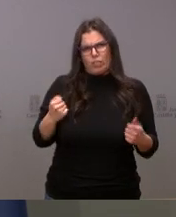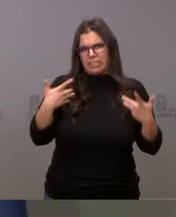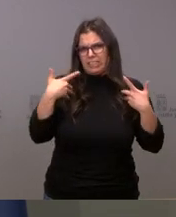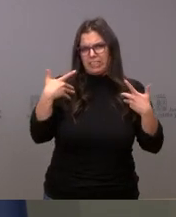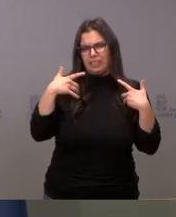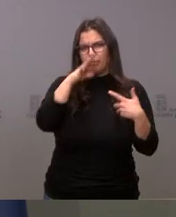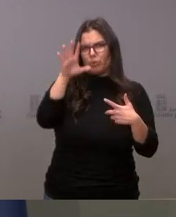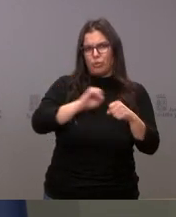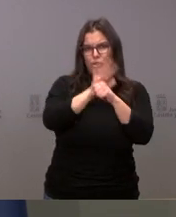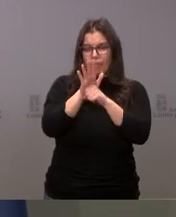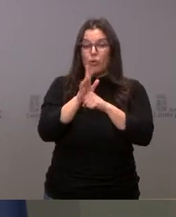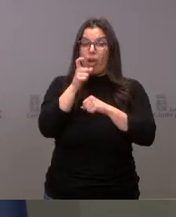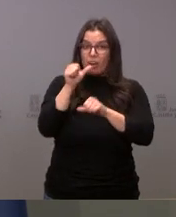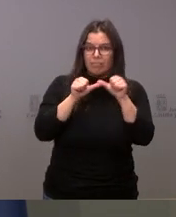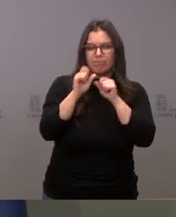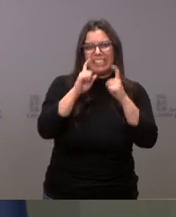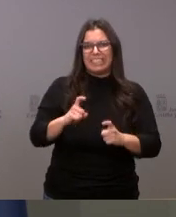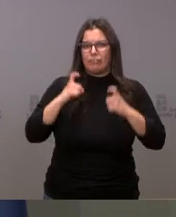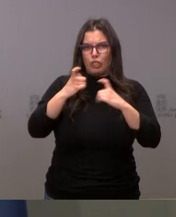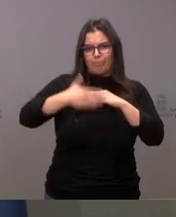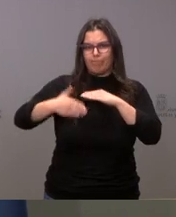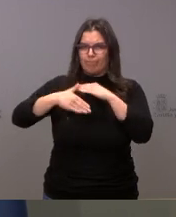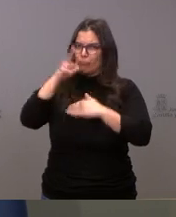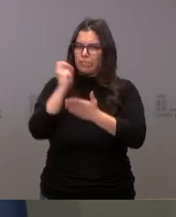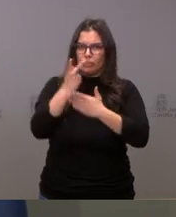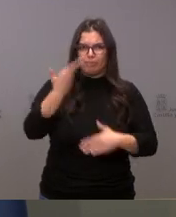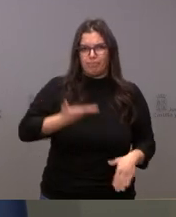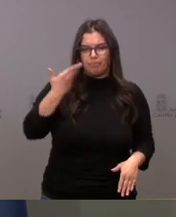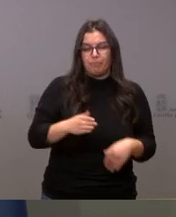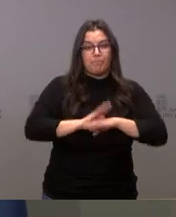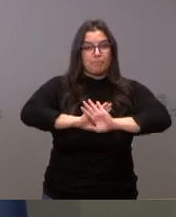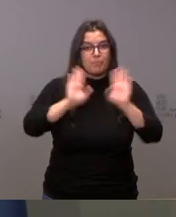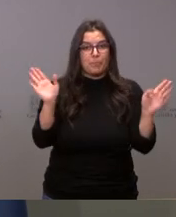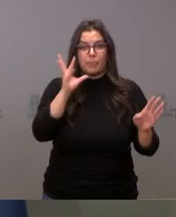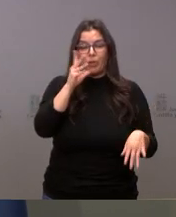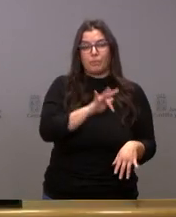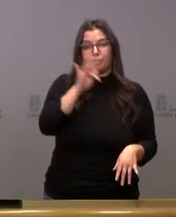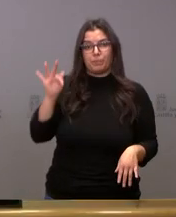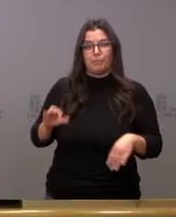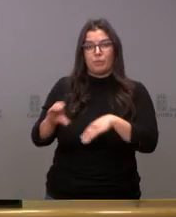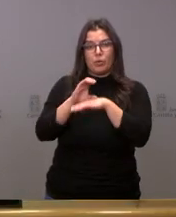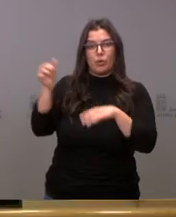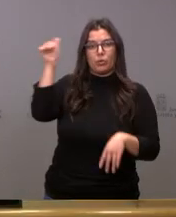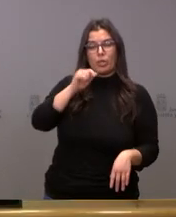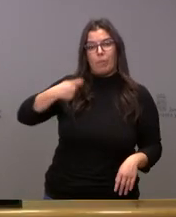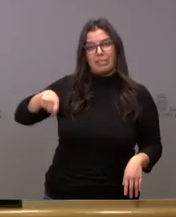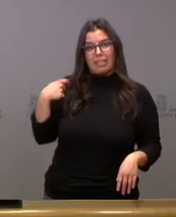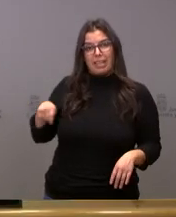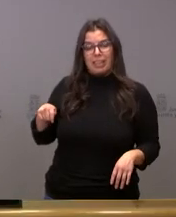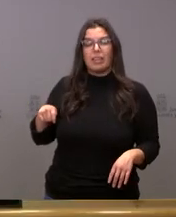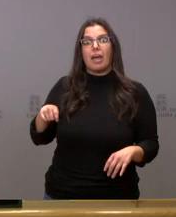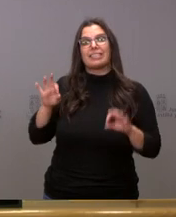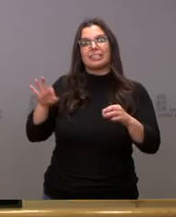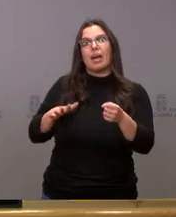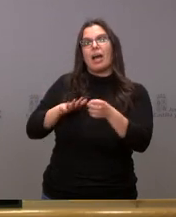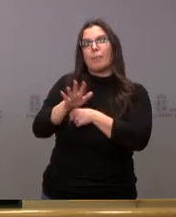que sin lugar a dudas todavía el esfuerzo es limitado para el reto que tenemos por delante. Y sin más, pues cedo la palabra primero al consejero de Presidencia en